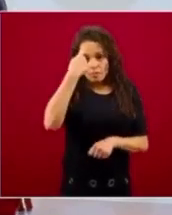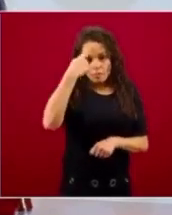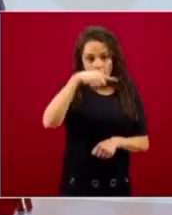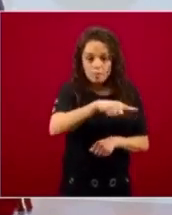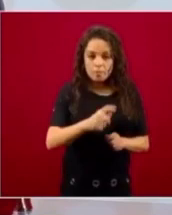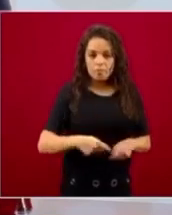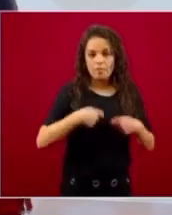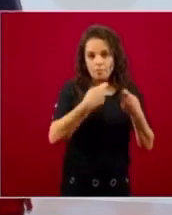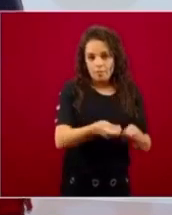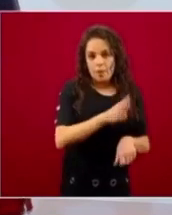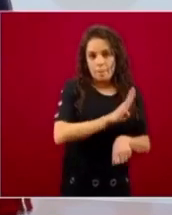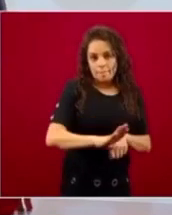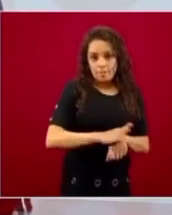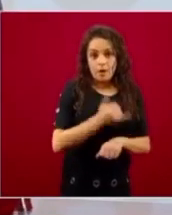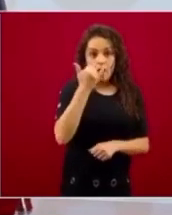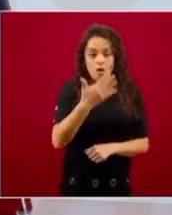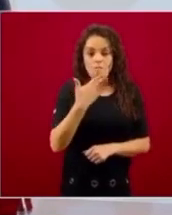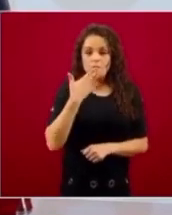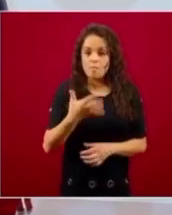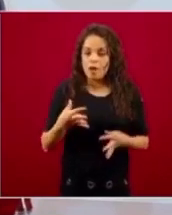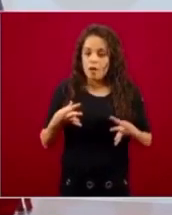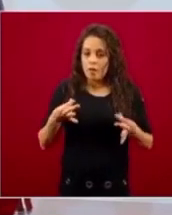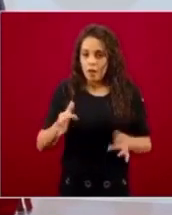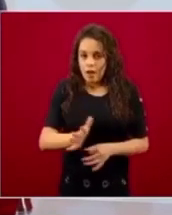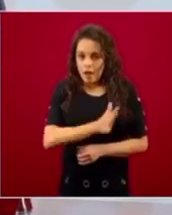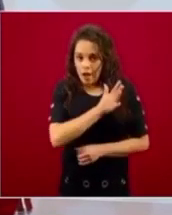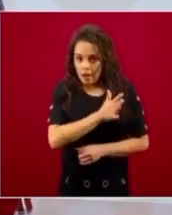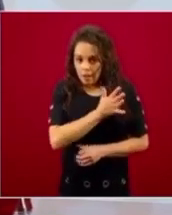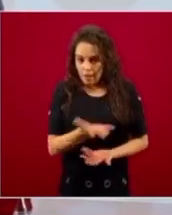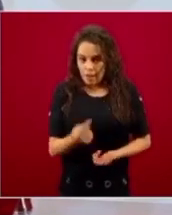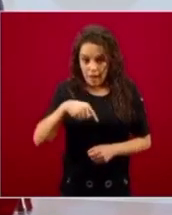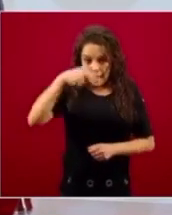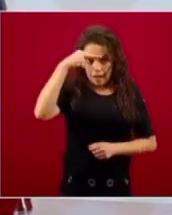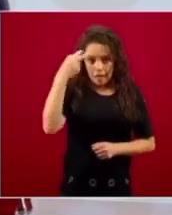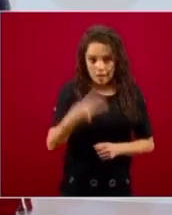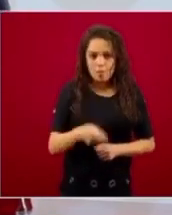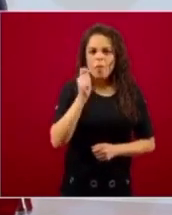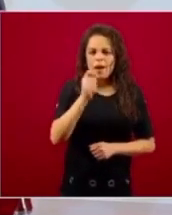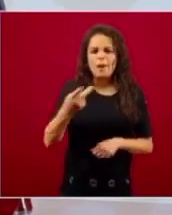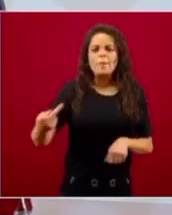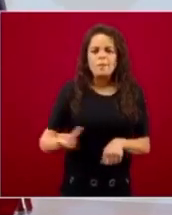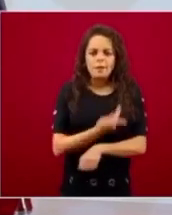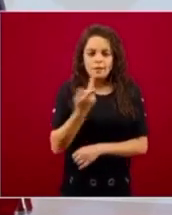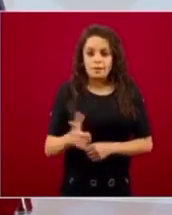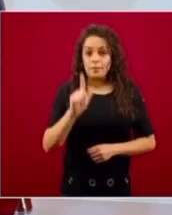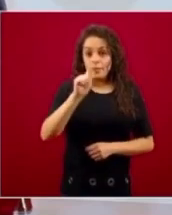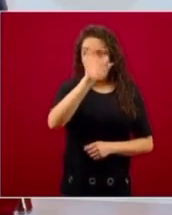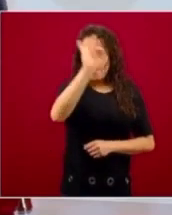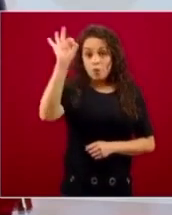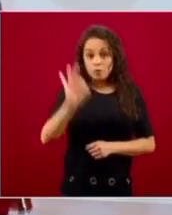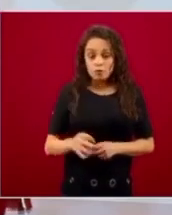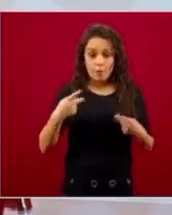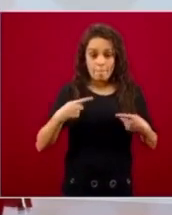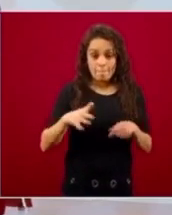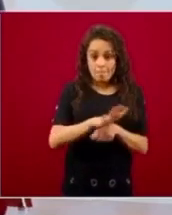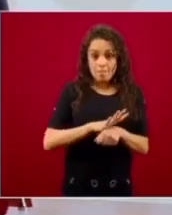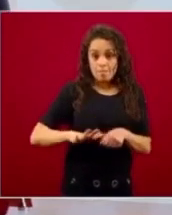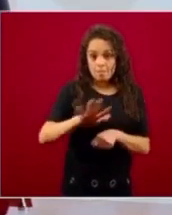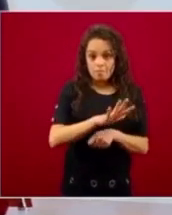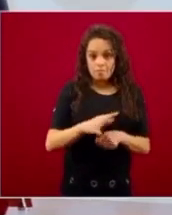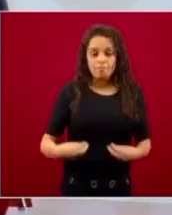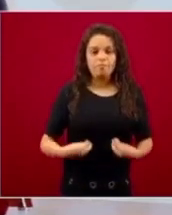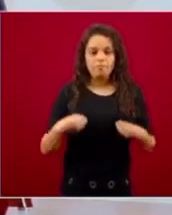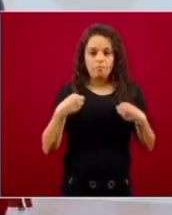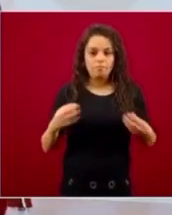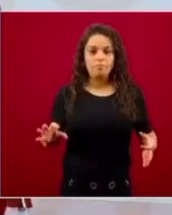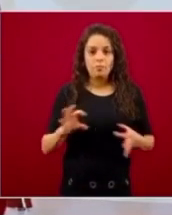En México ocurre el siguiente fenómeno, el 70 por ciento de la población vive en el 20